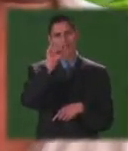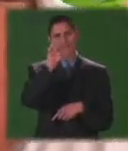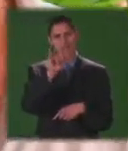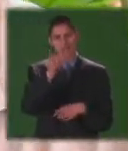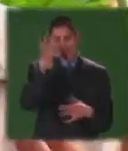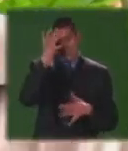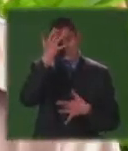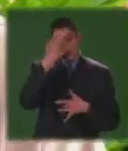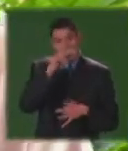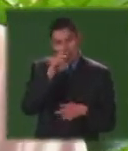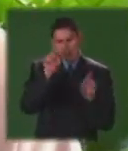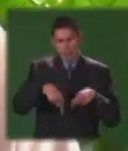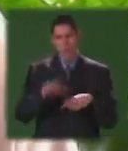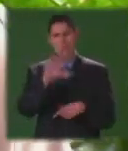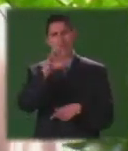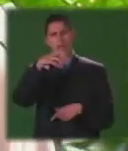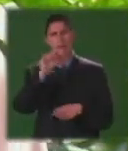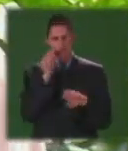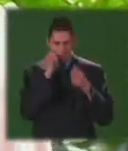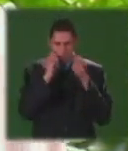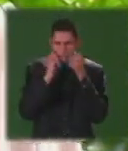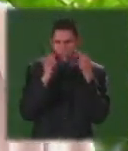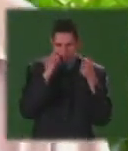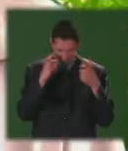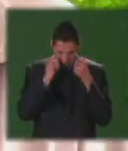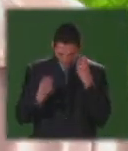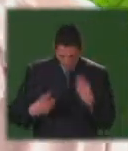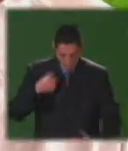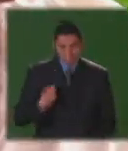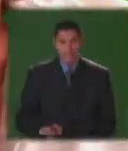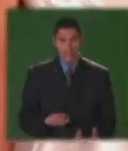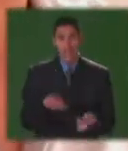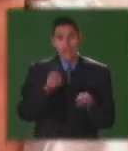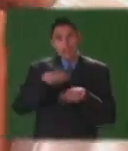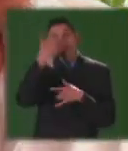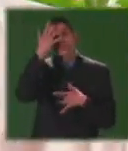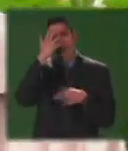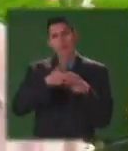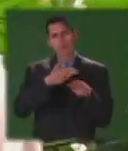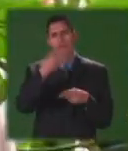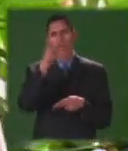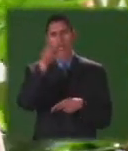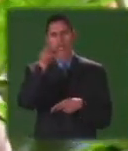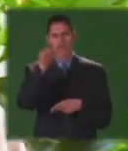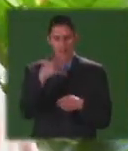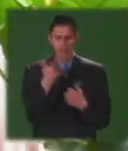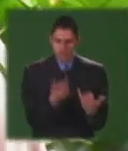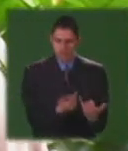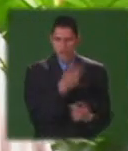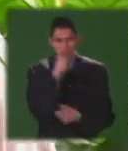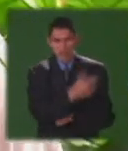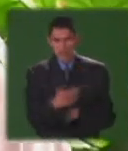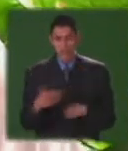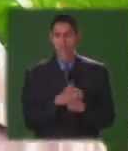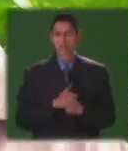produjo. Niños enfermos de lepra a la edad de 9 años en adelante se manifestaba la enfermedad del cáncer.